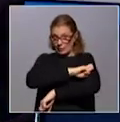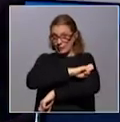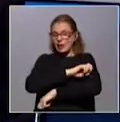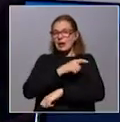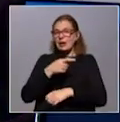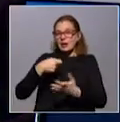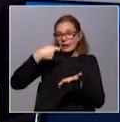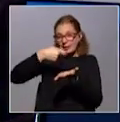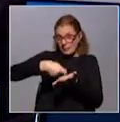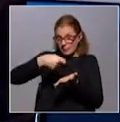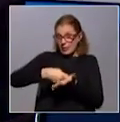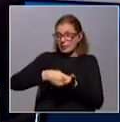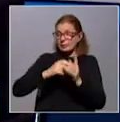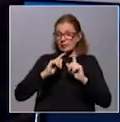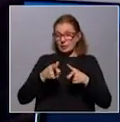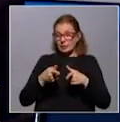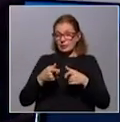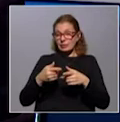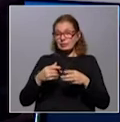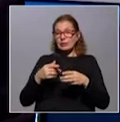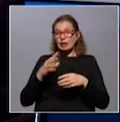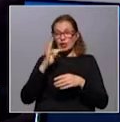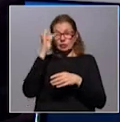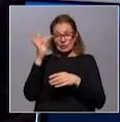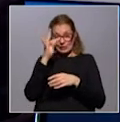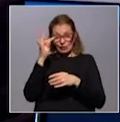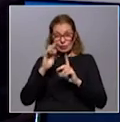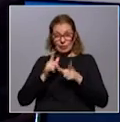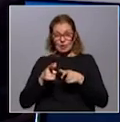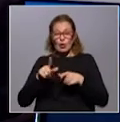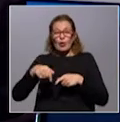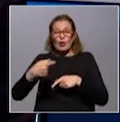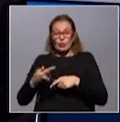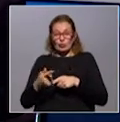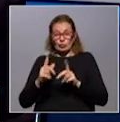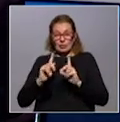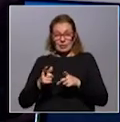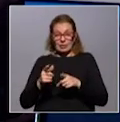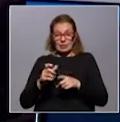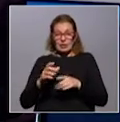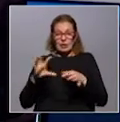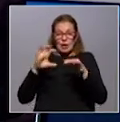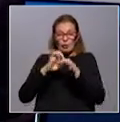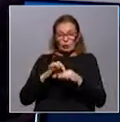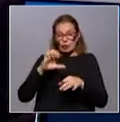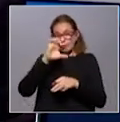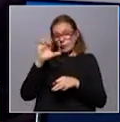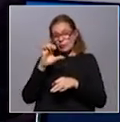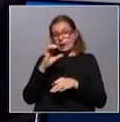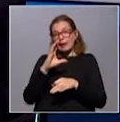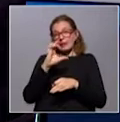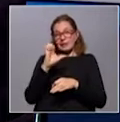financiadores, ¿no? Y la cooperación técnica, como nosotros, con otros cooperantes. Está la Unión Europea, está CEPIS,